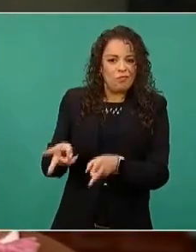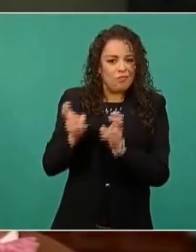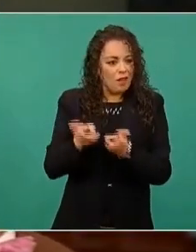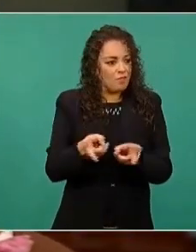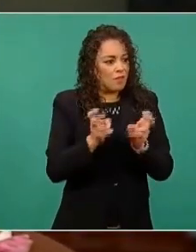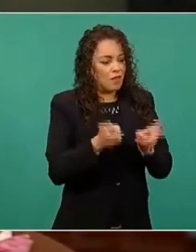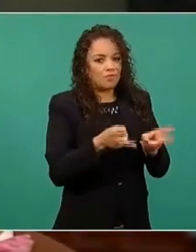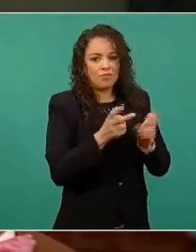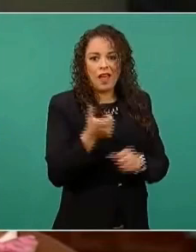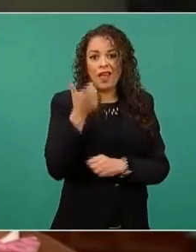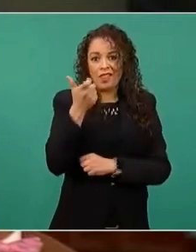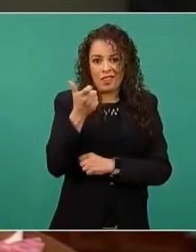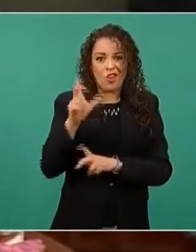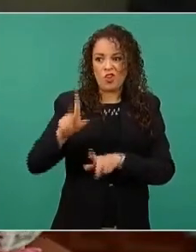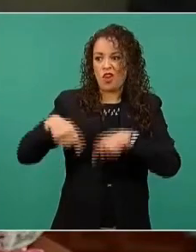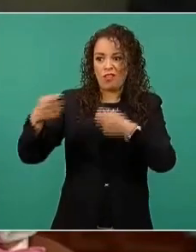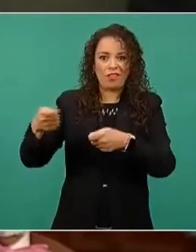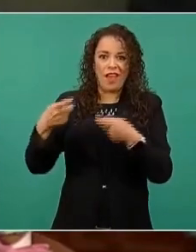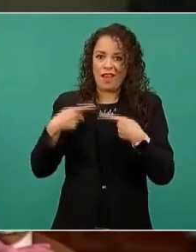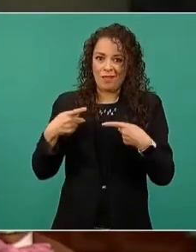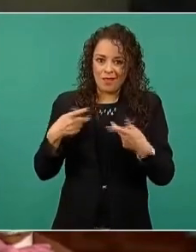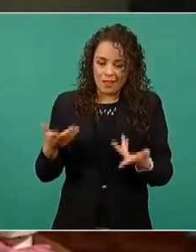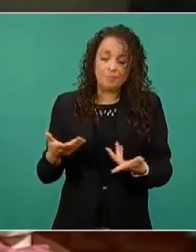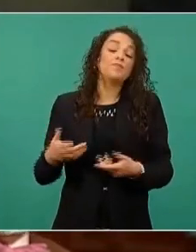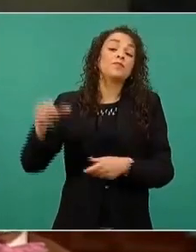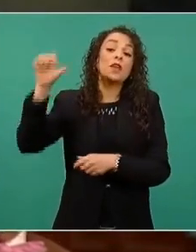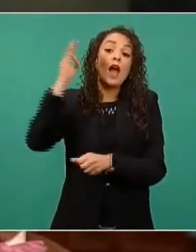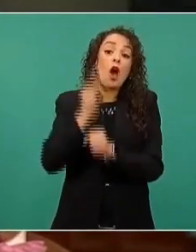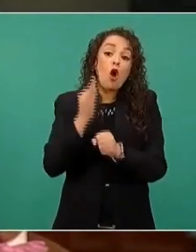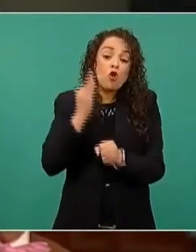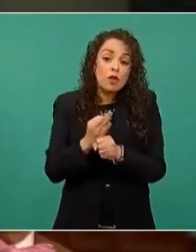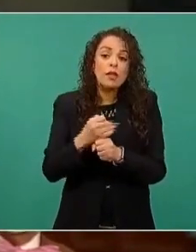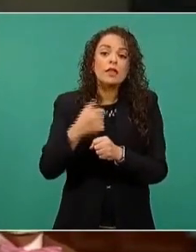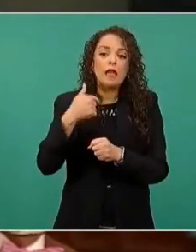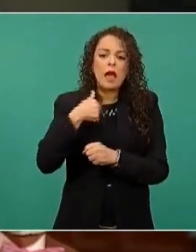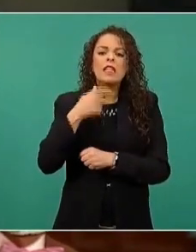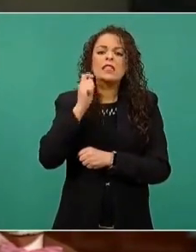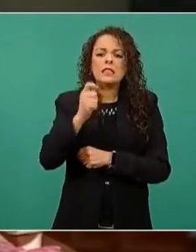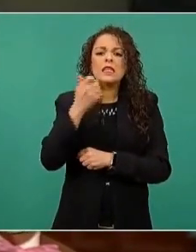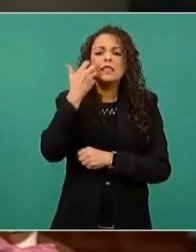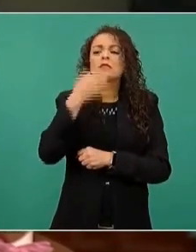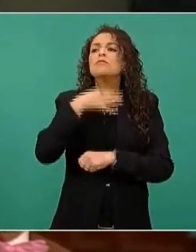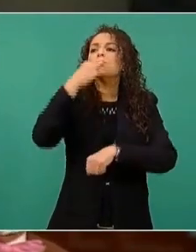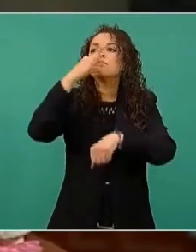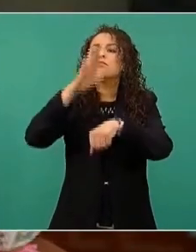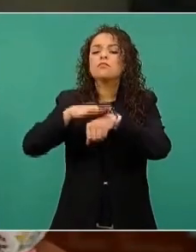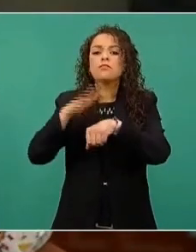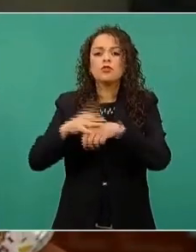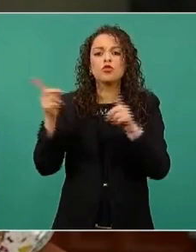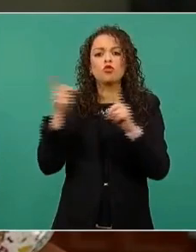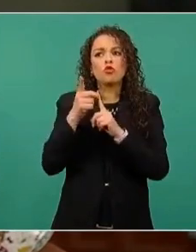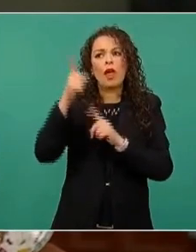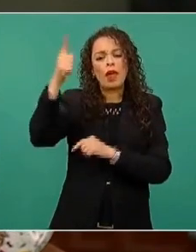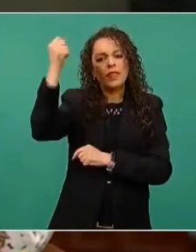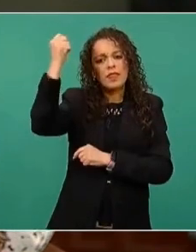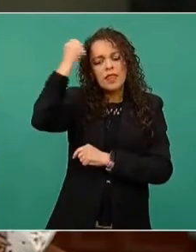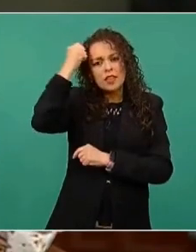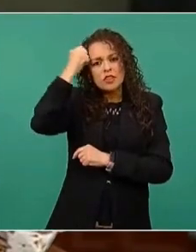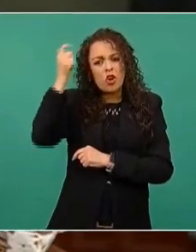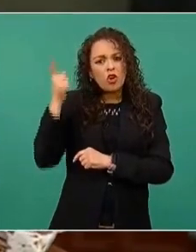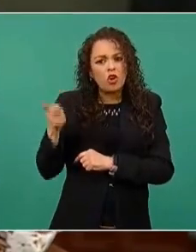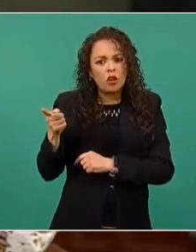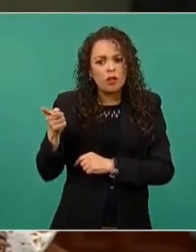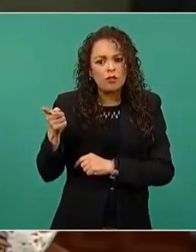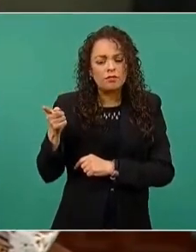los beneficiarios, el día de hoy le traigo una denuncia de un plantel de Texcoco, donde